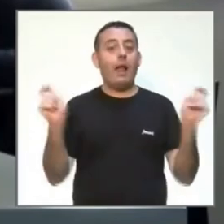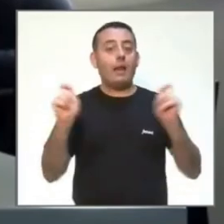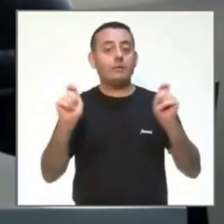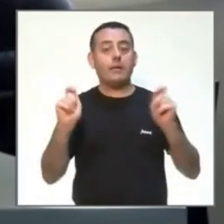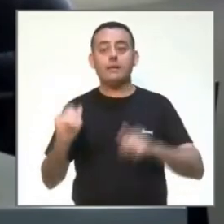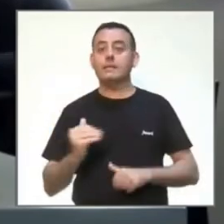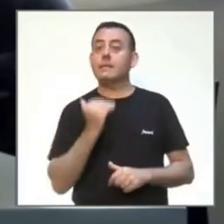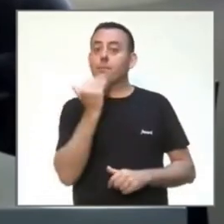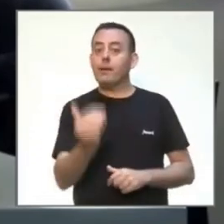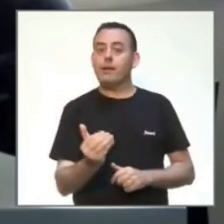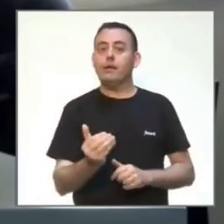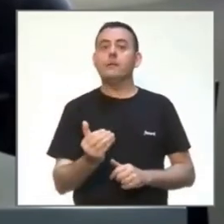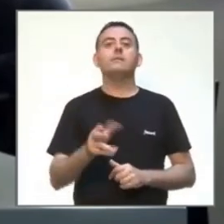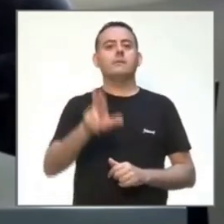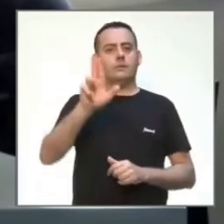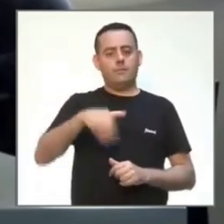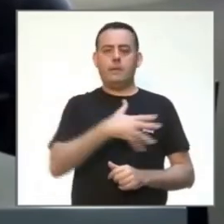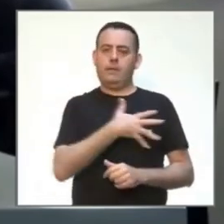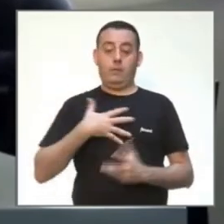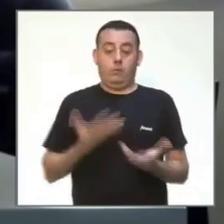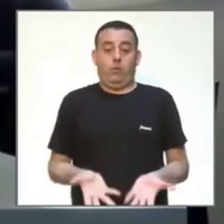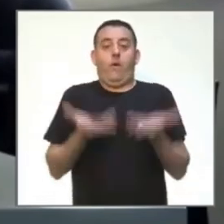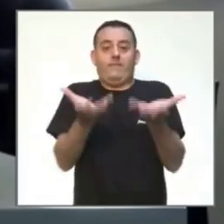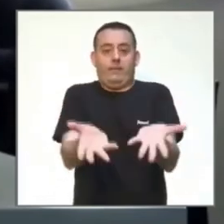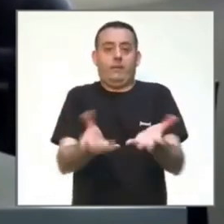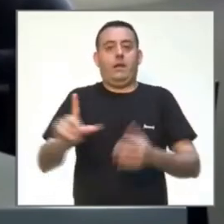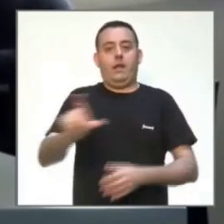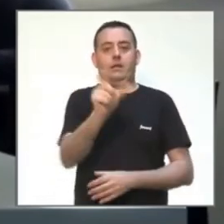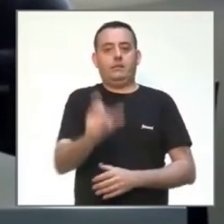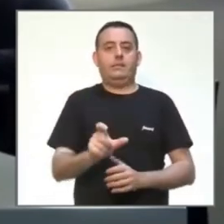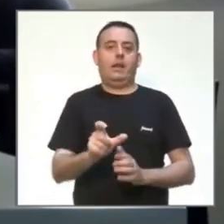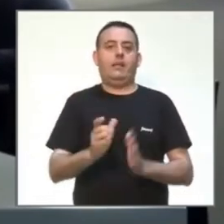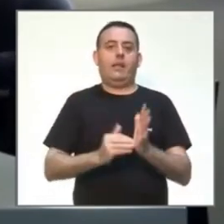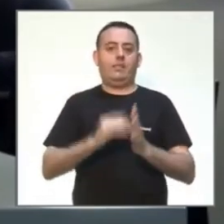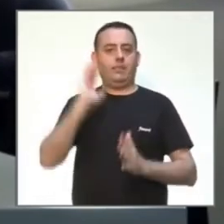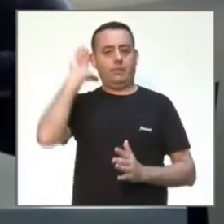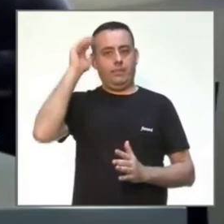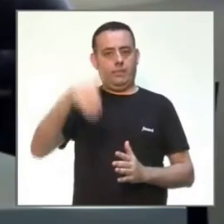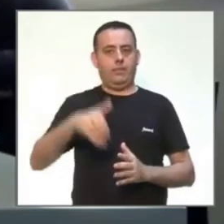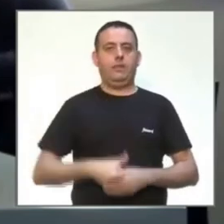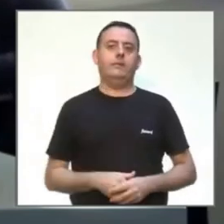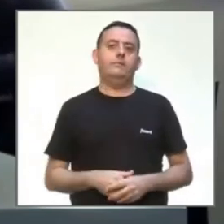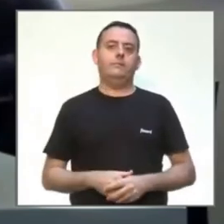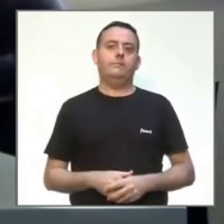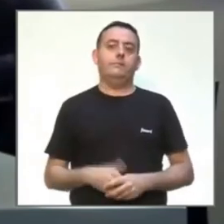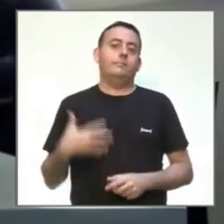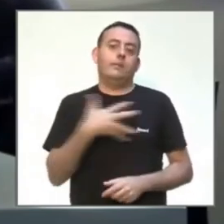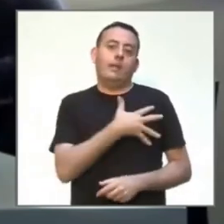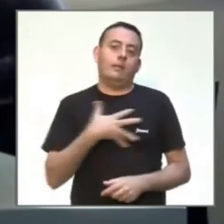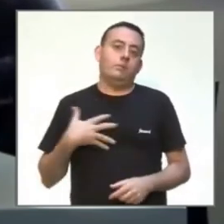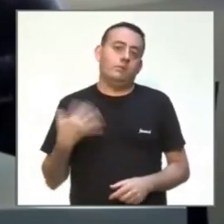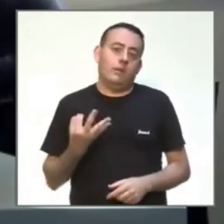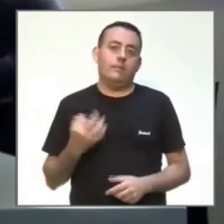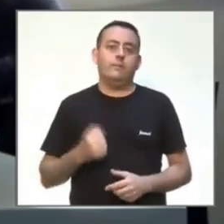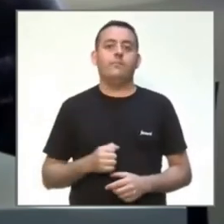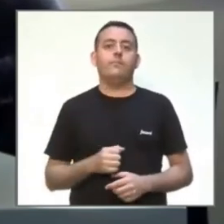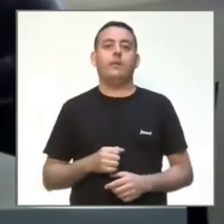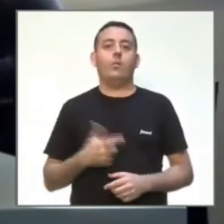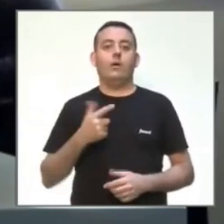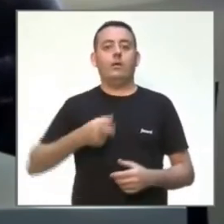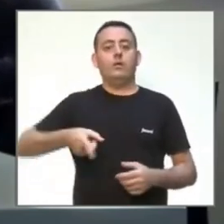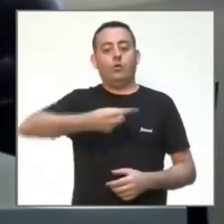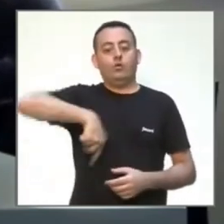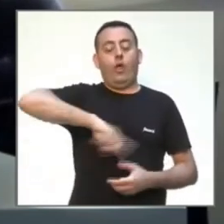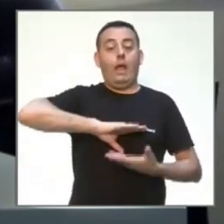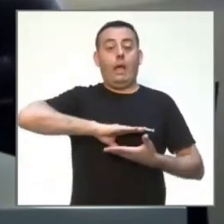que queremos poner al servicio, en este caso, de la Generalitat. La idea, un poco, es cederles una parte grande de nuestra